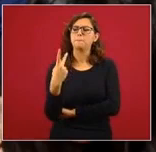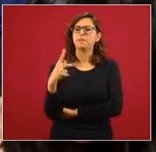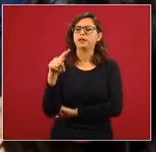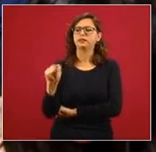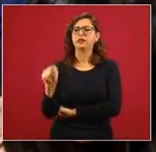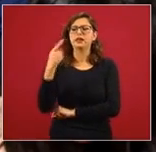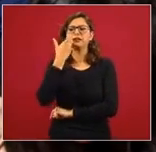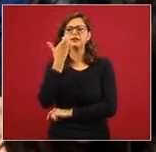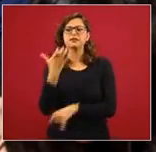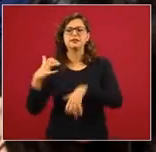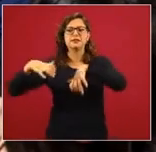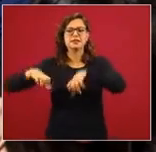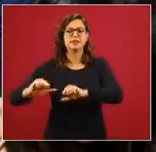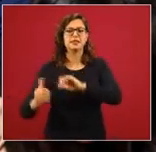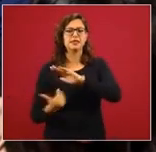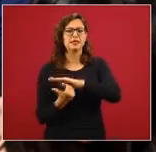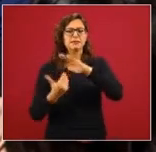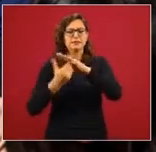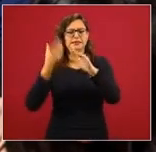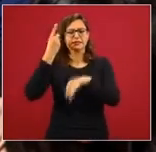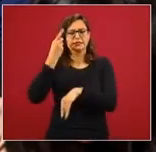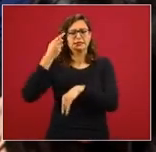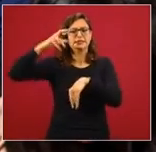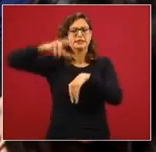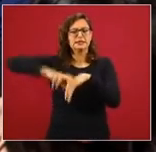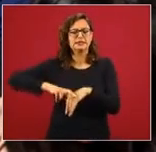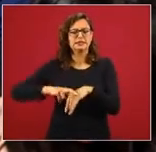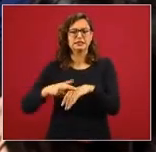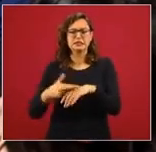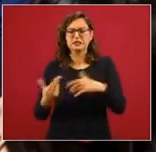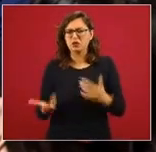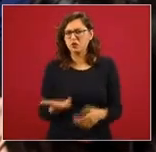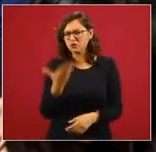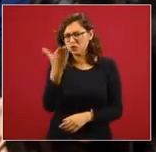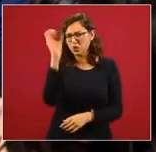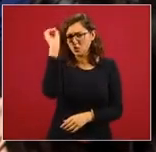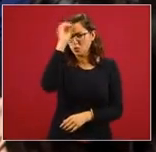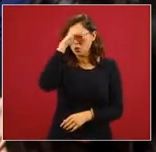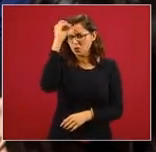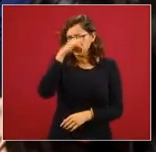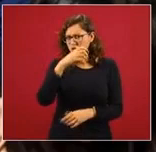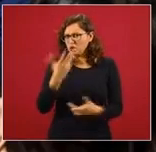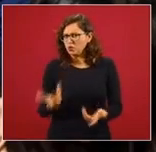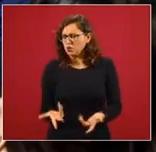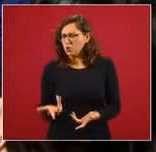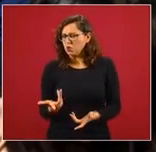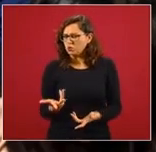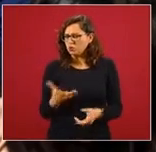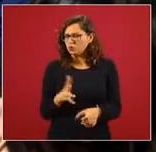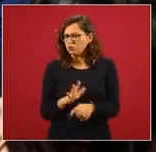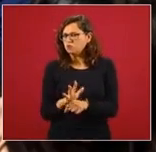¿Cuál es su opinión y si usted ve un riesgo en que el PRI asuma este cargo?